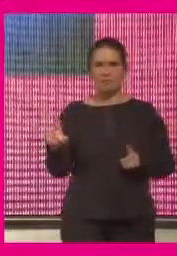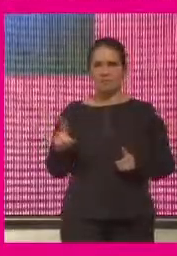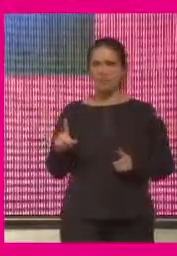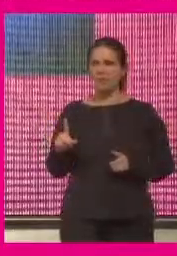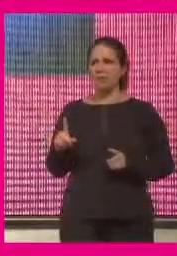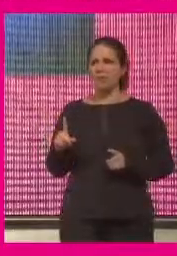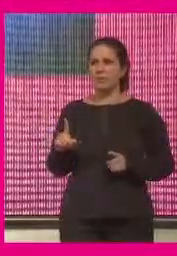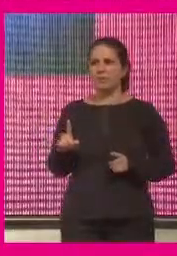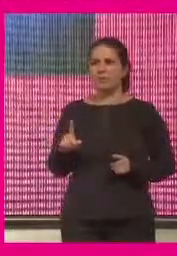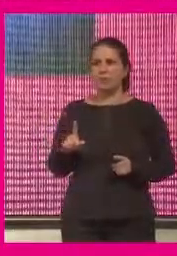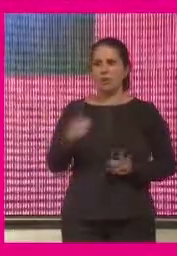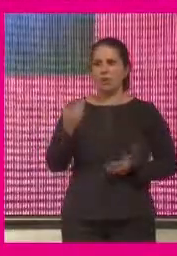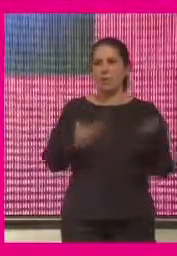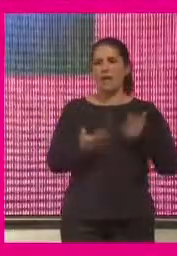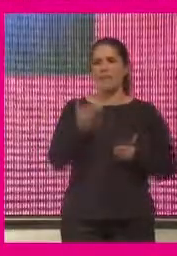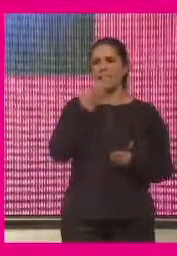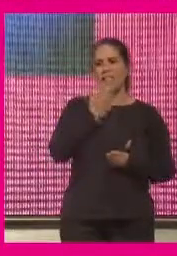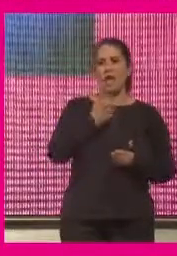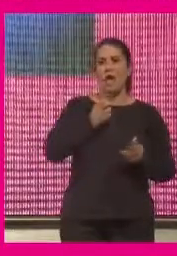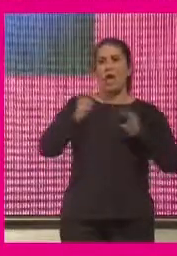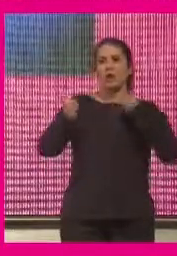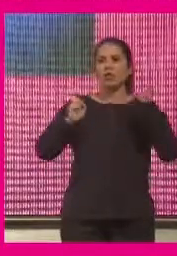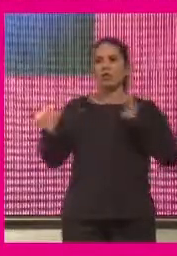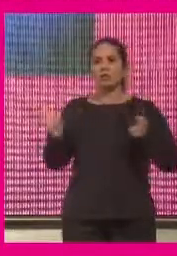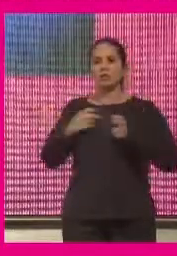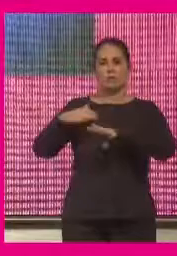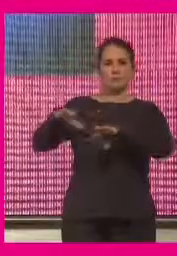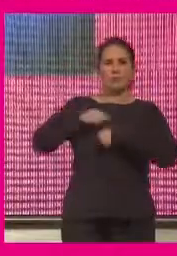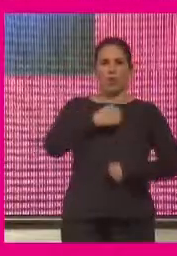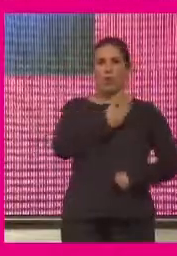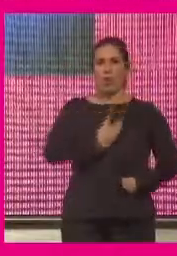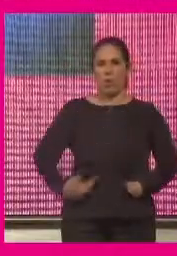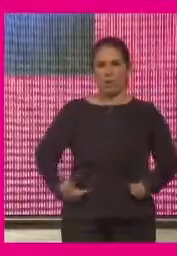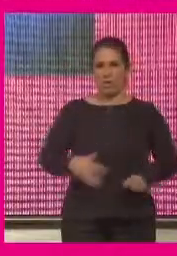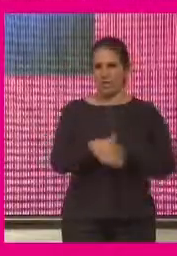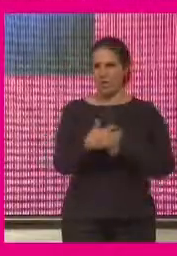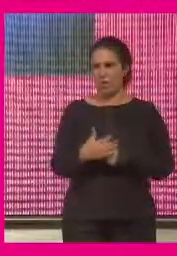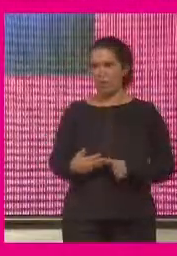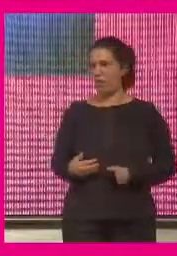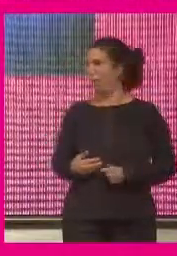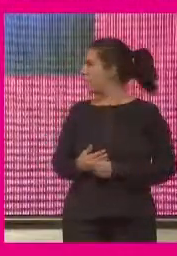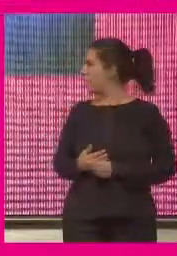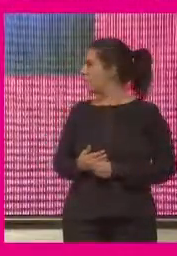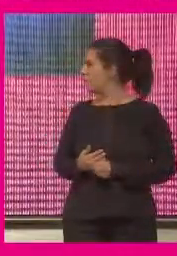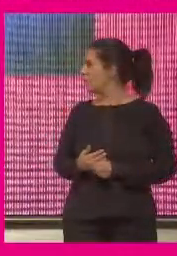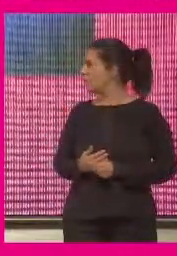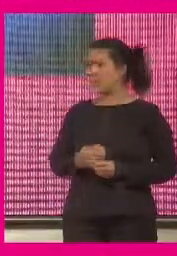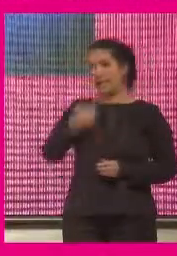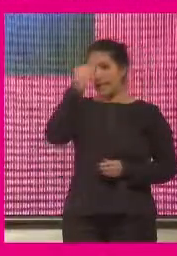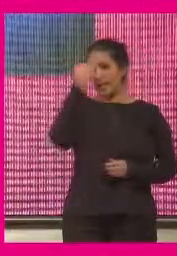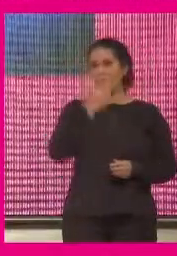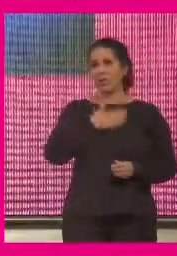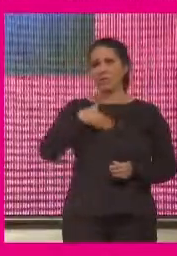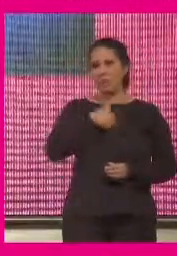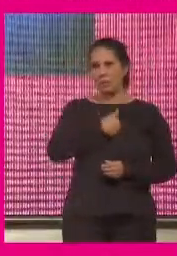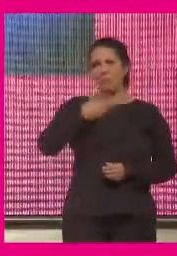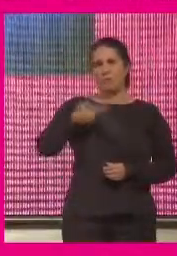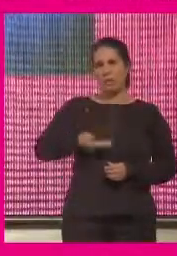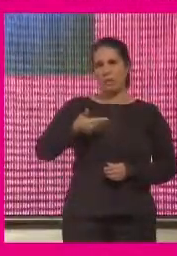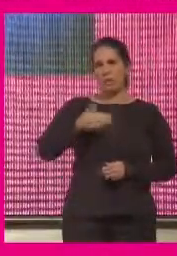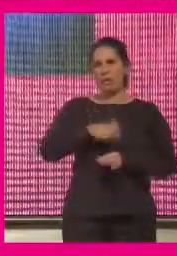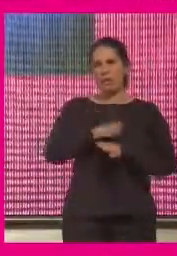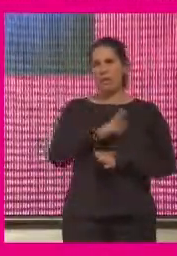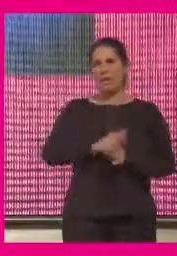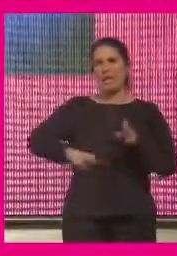si los otros entre comillas se hicieran dueños de la situación nos evocarían así que creo que hay un papel muy importante de